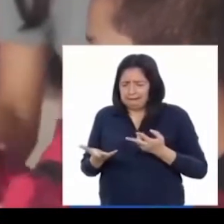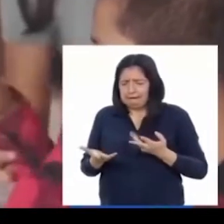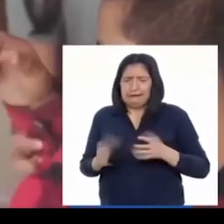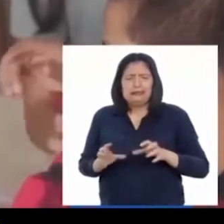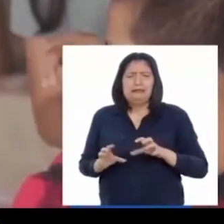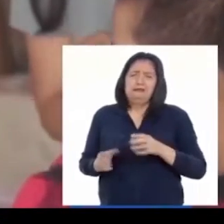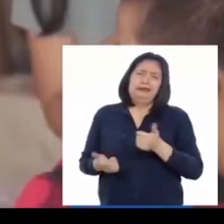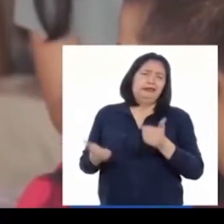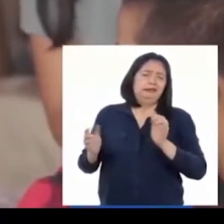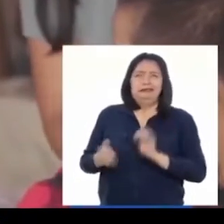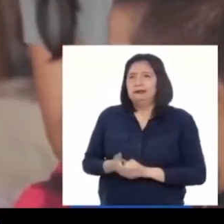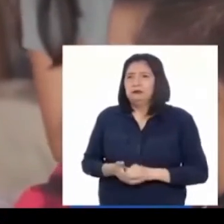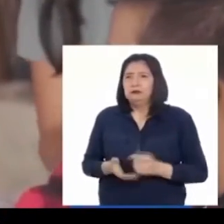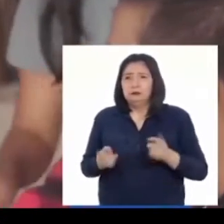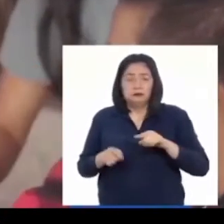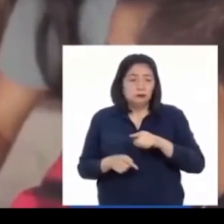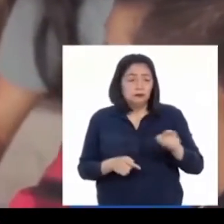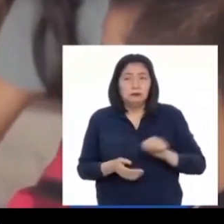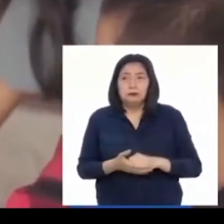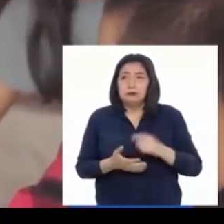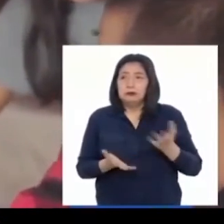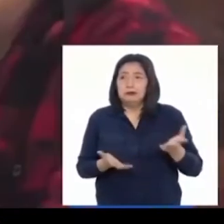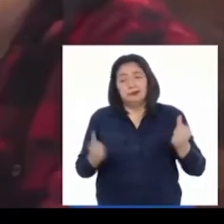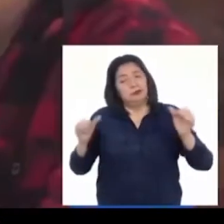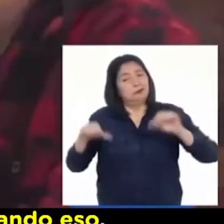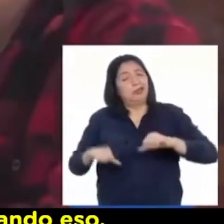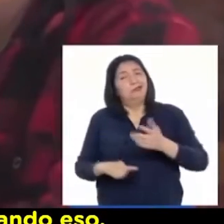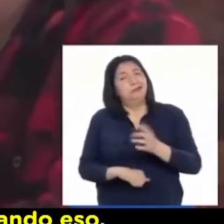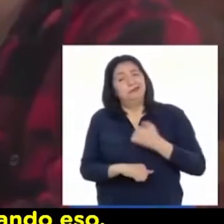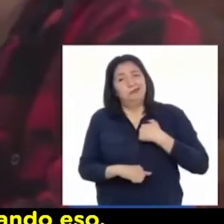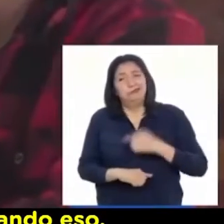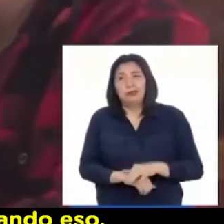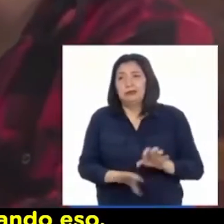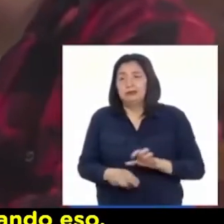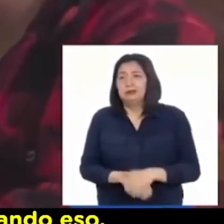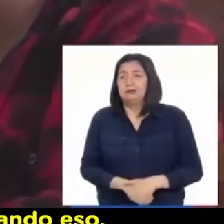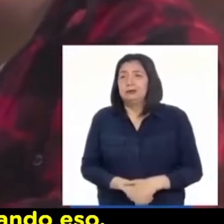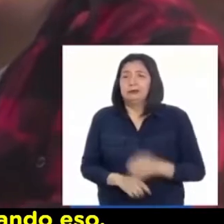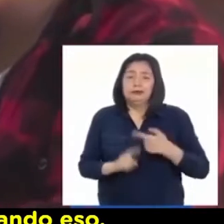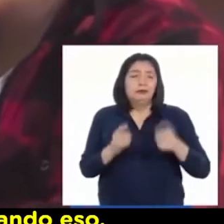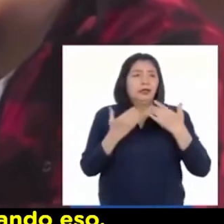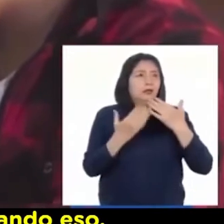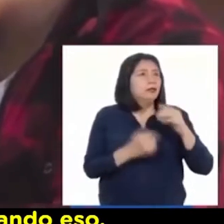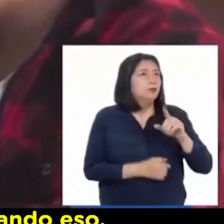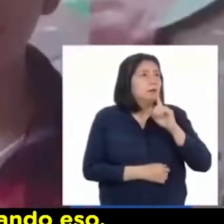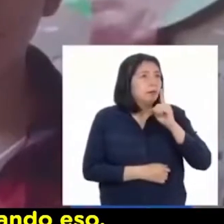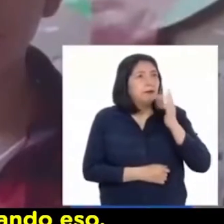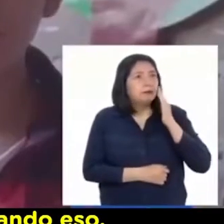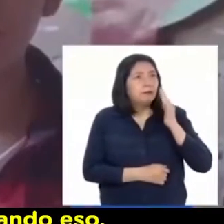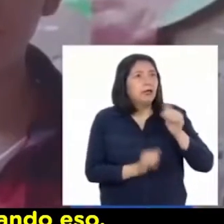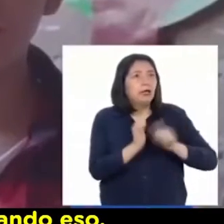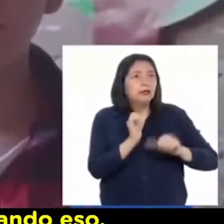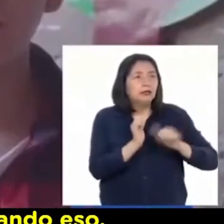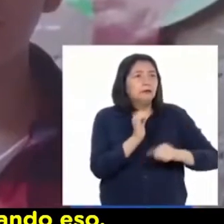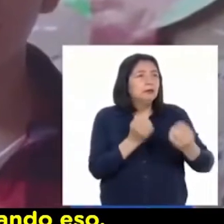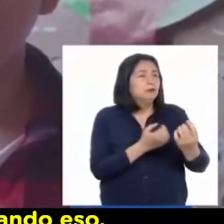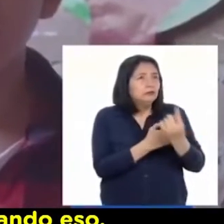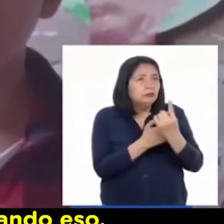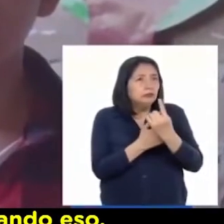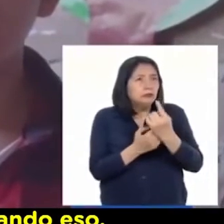bien, cuando eso pasa, las cosas salen mal. Y gracias a mis padres y hermanos,